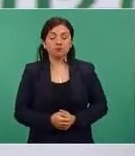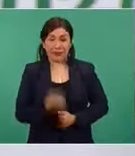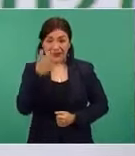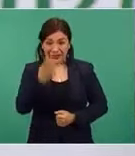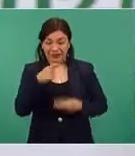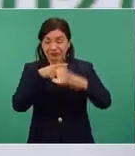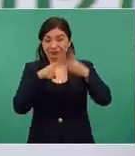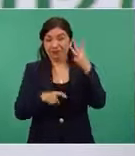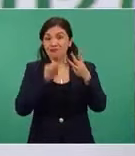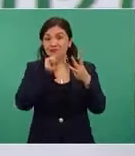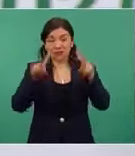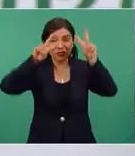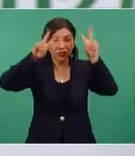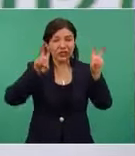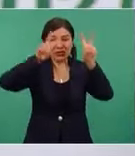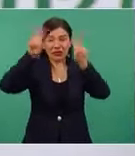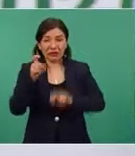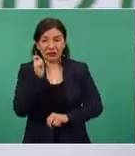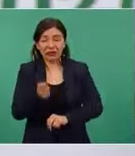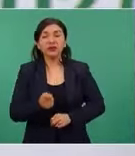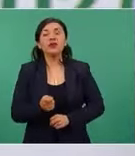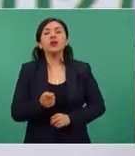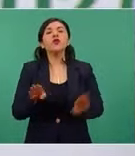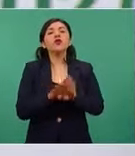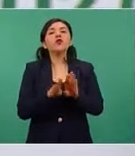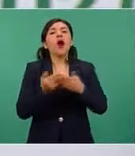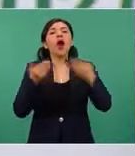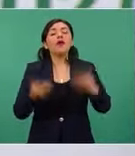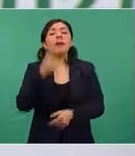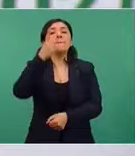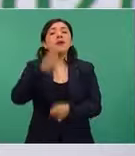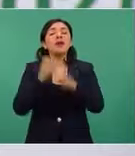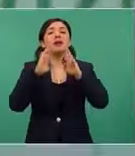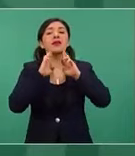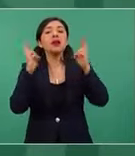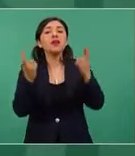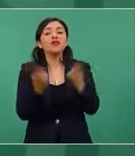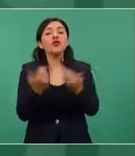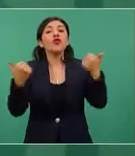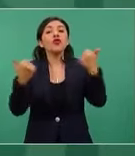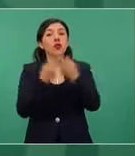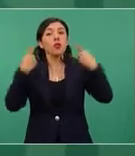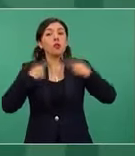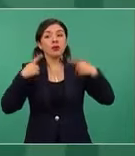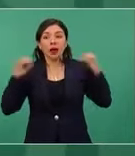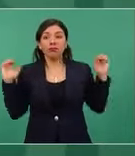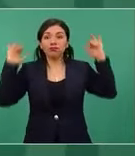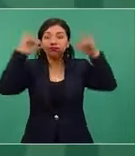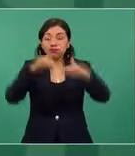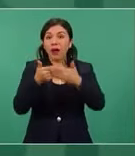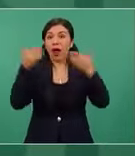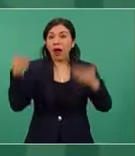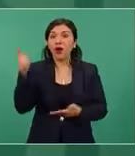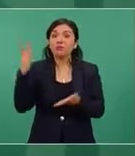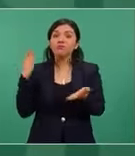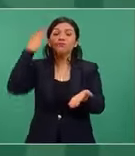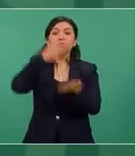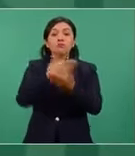estos tres temas. De la primera reunión presencial del presidente López Obrador